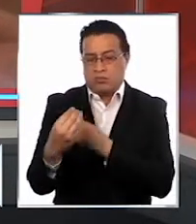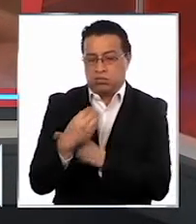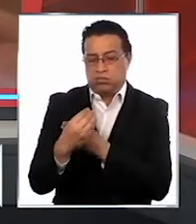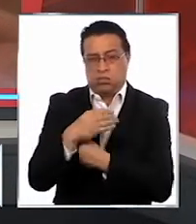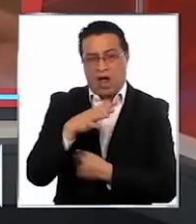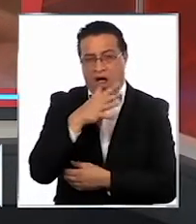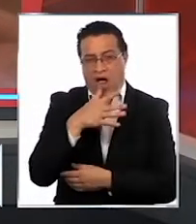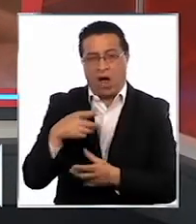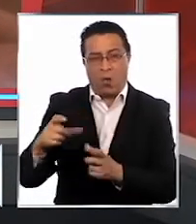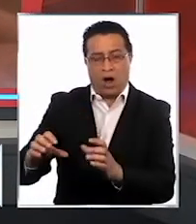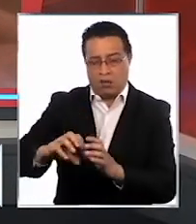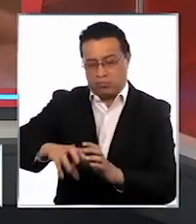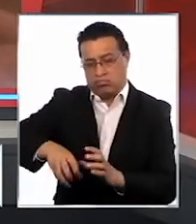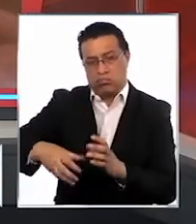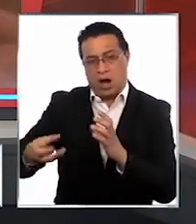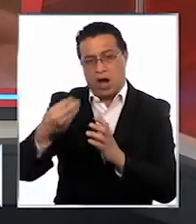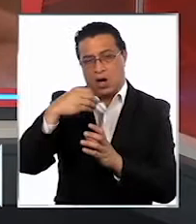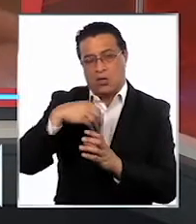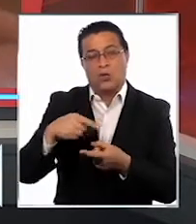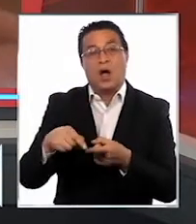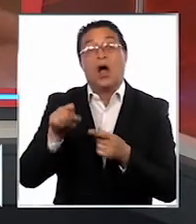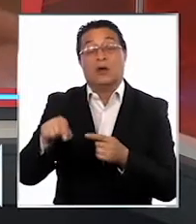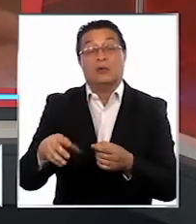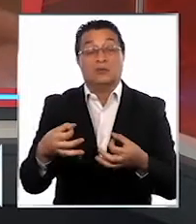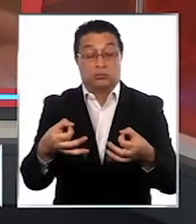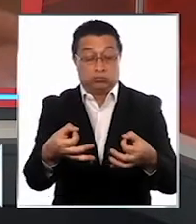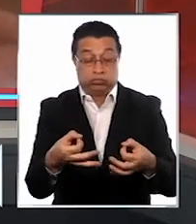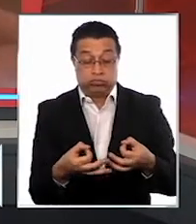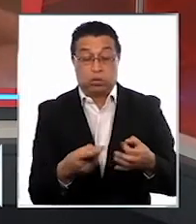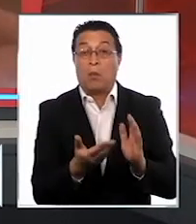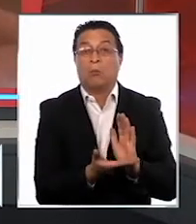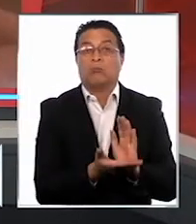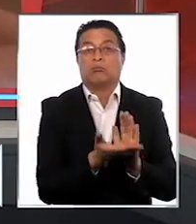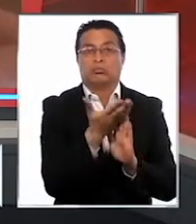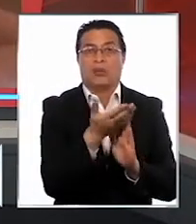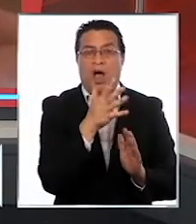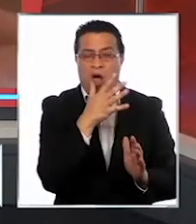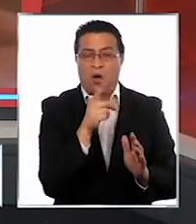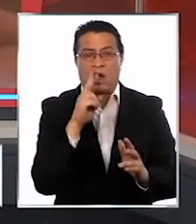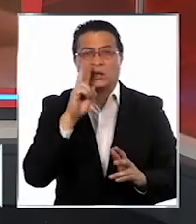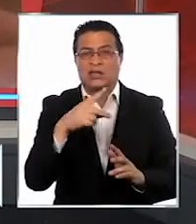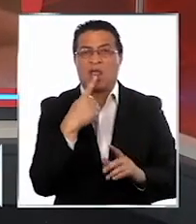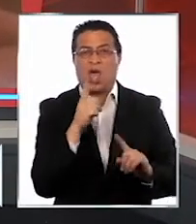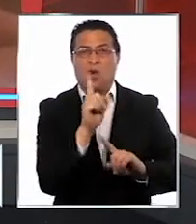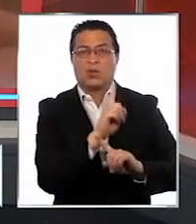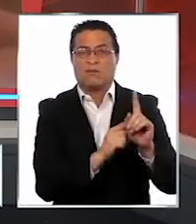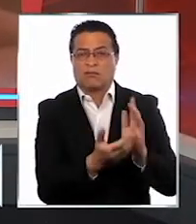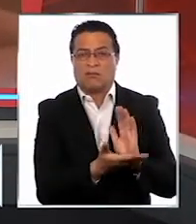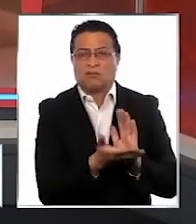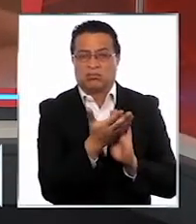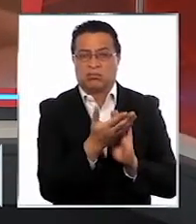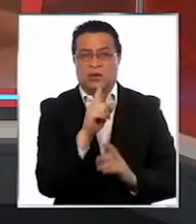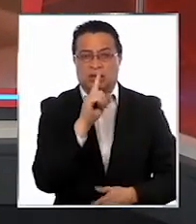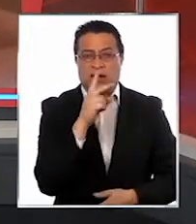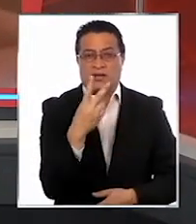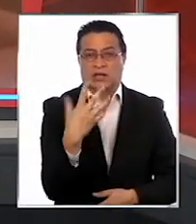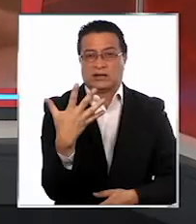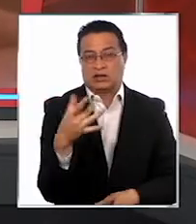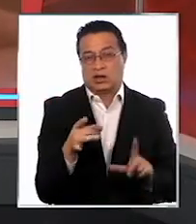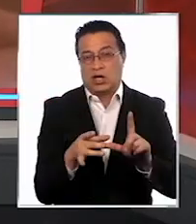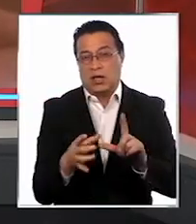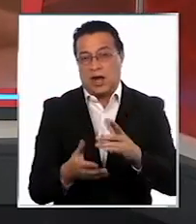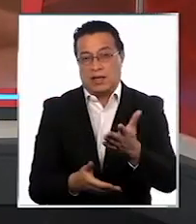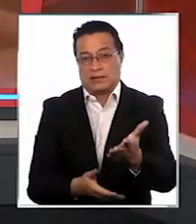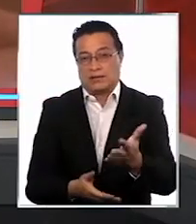potable. Además, según ellos, las cuentas por el servicio han subido este año sin justificación. TV5 de Linares con el